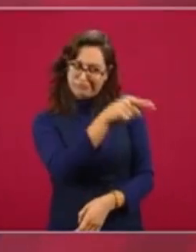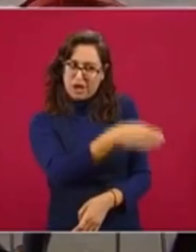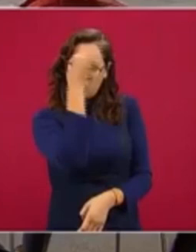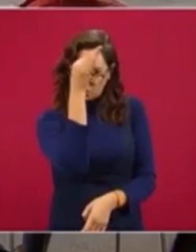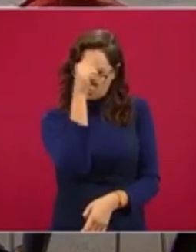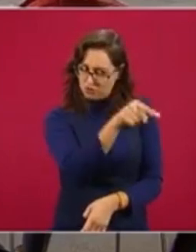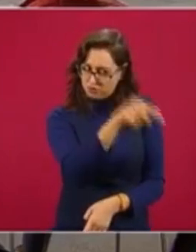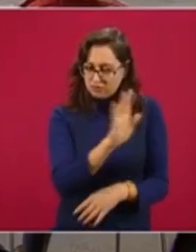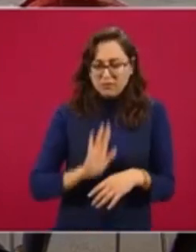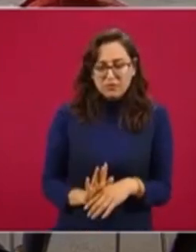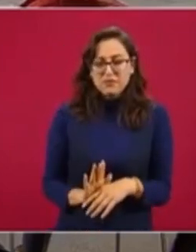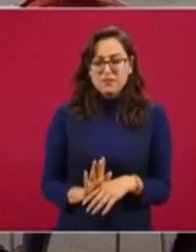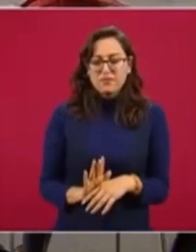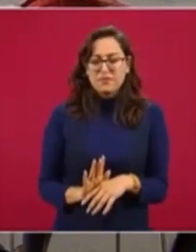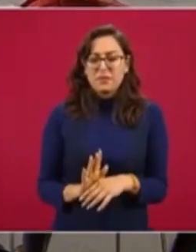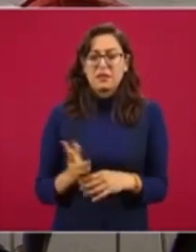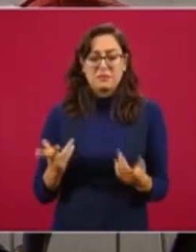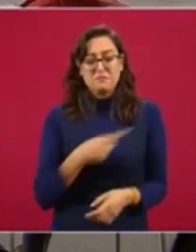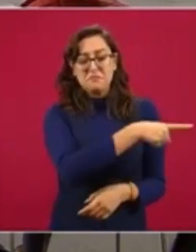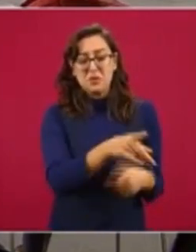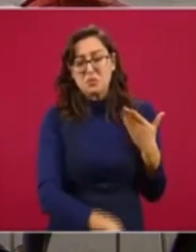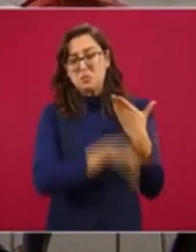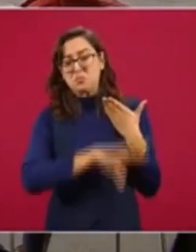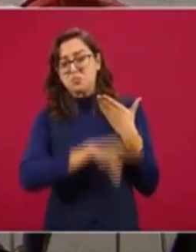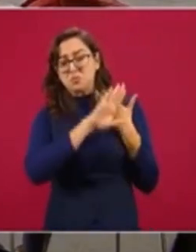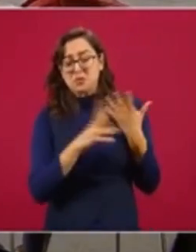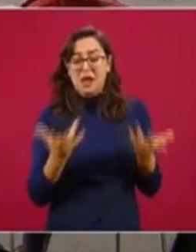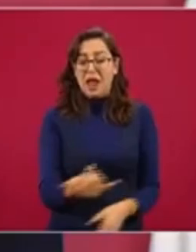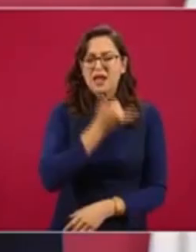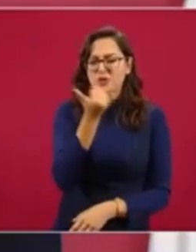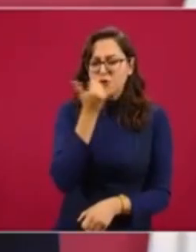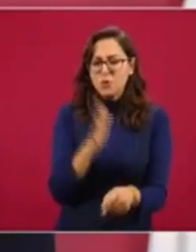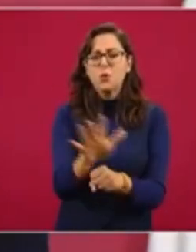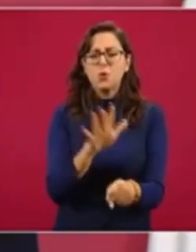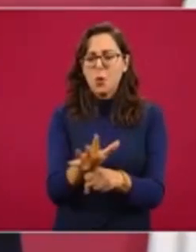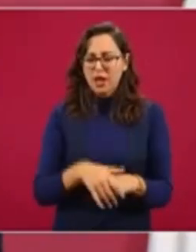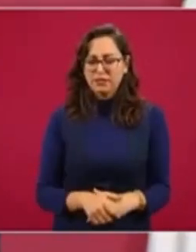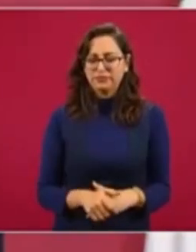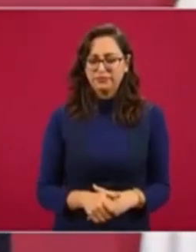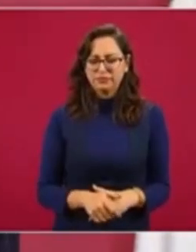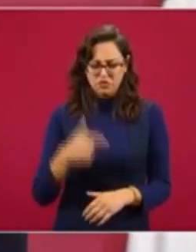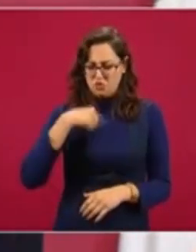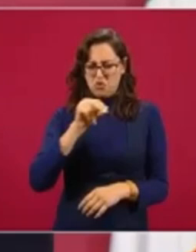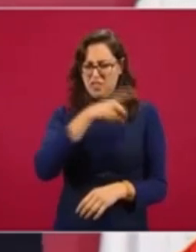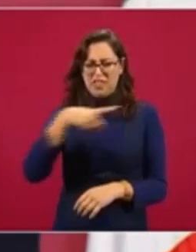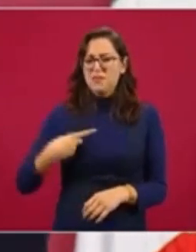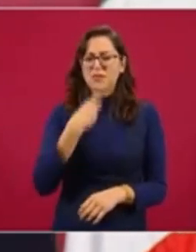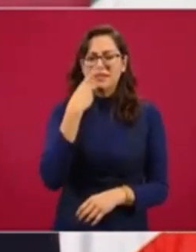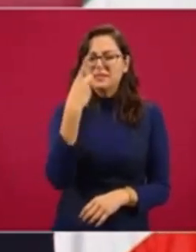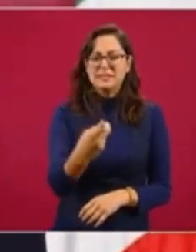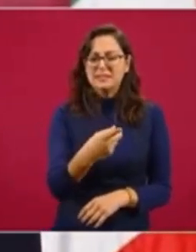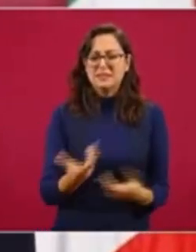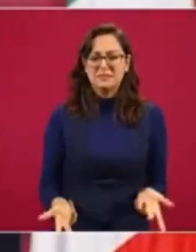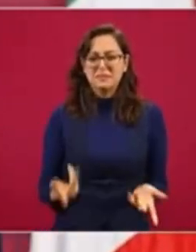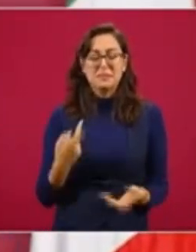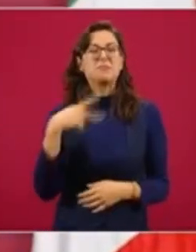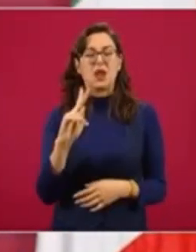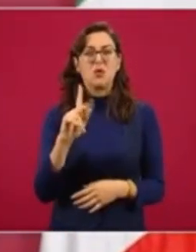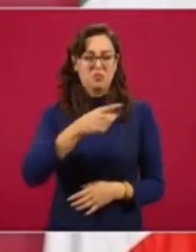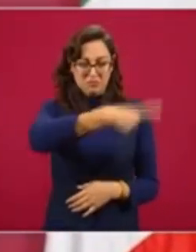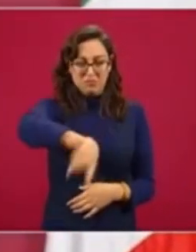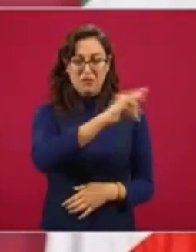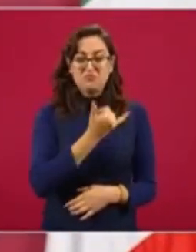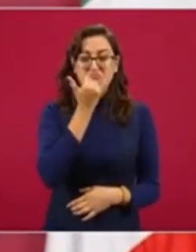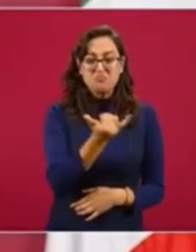nuestros adversarios, yo ni debería decirles, es de que no se han dado cuenta